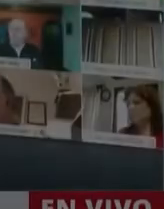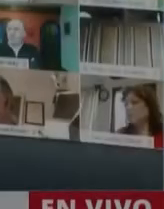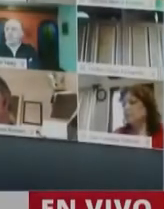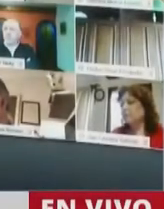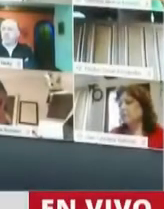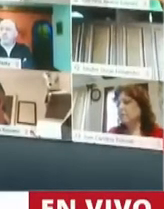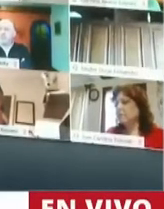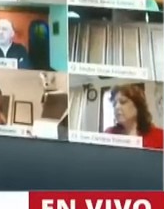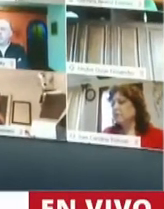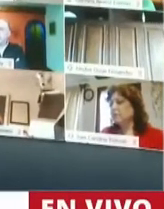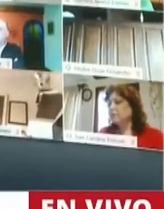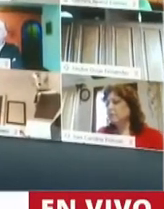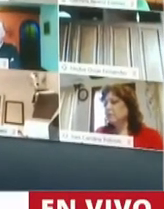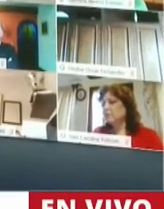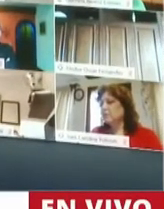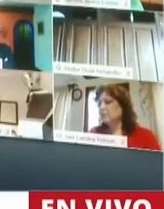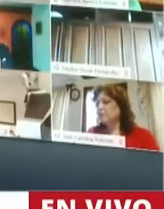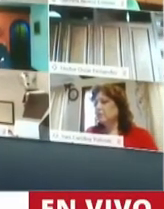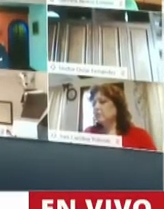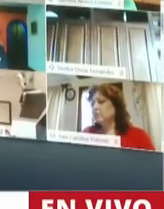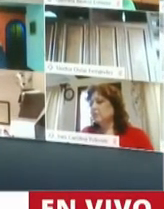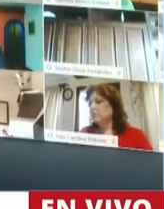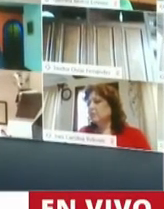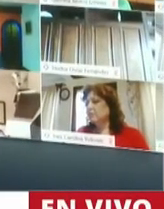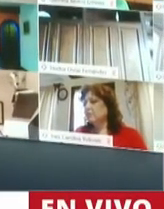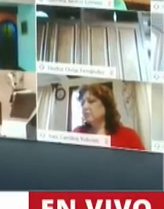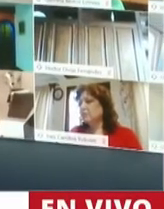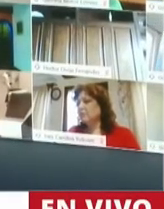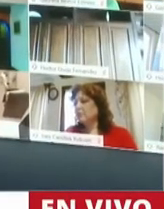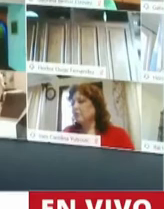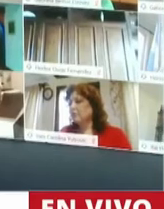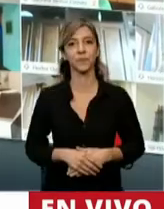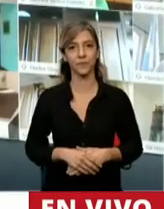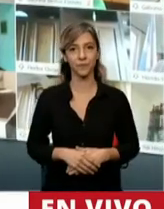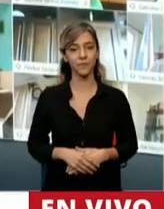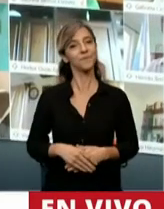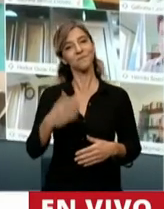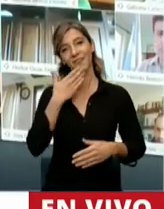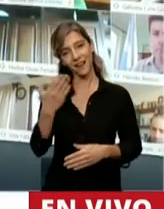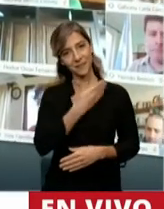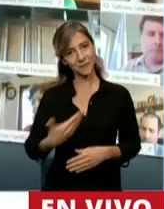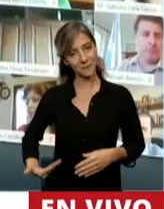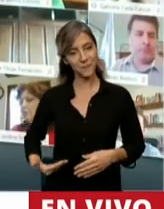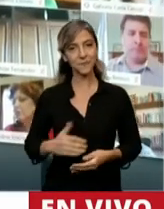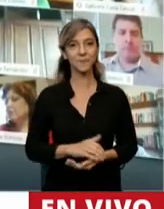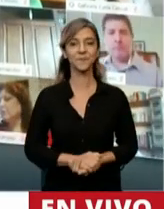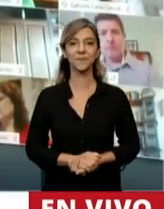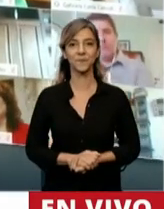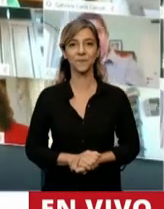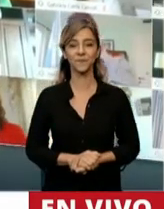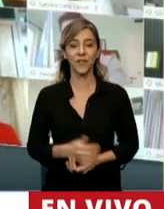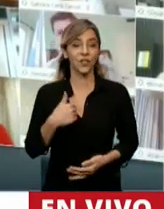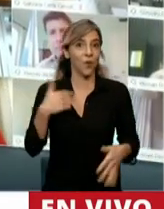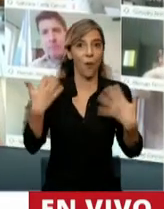Para una aclaración, tiene la palabra el diputado Heller. Sí, gracias, presidente. En mi apuro por